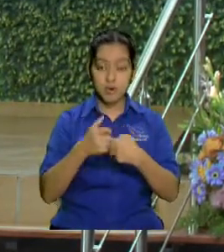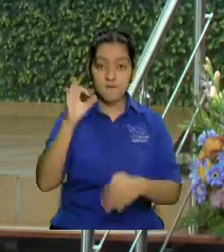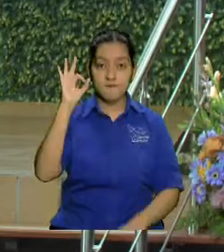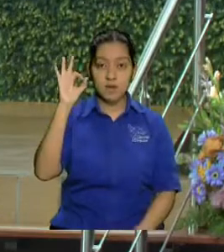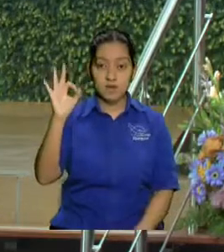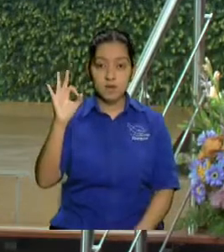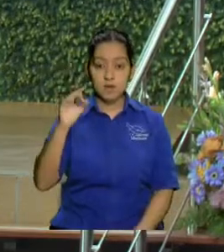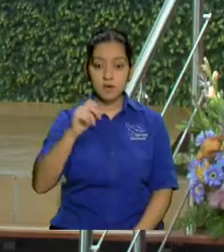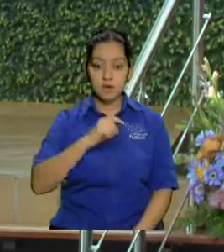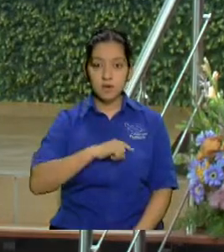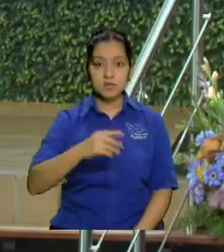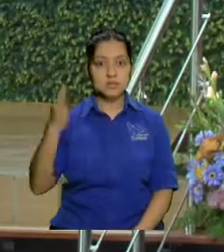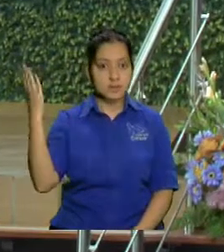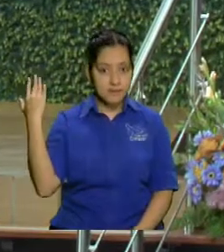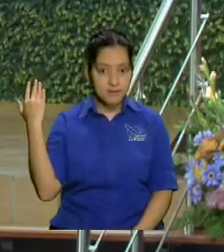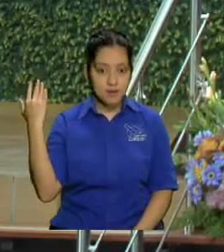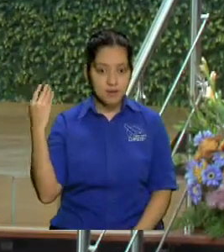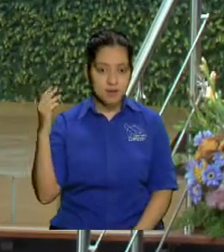estaba entre el cuarto